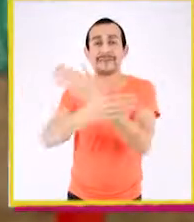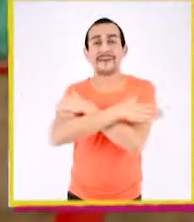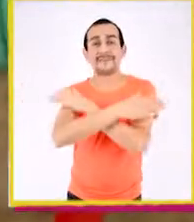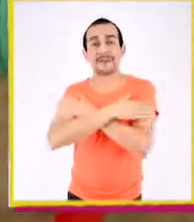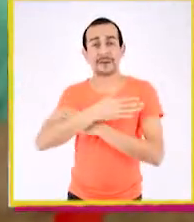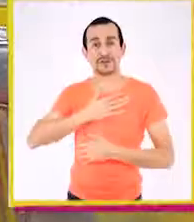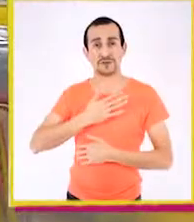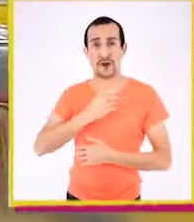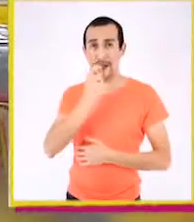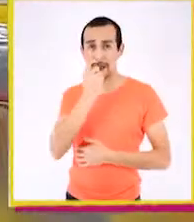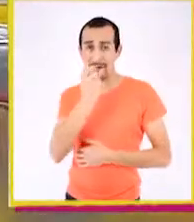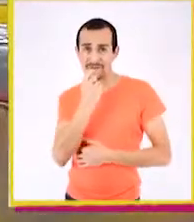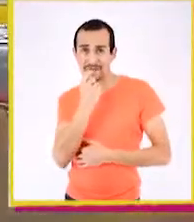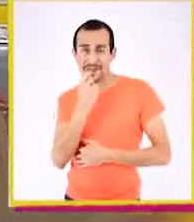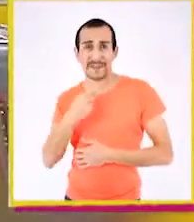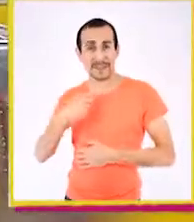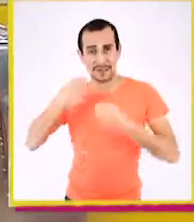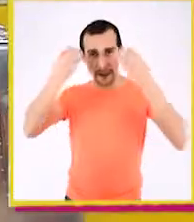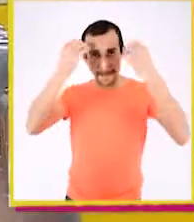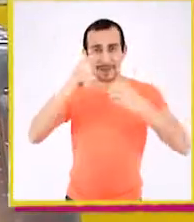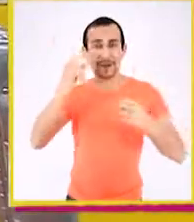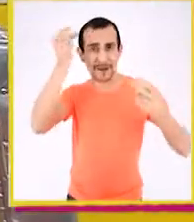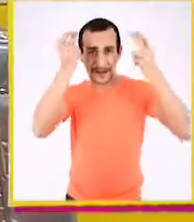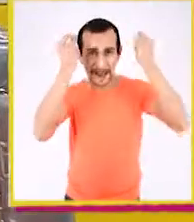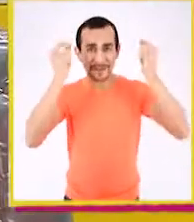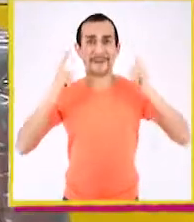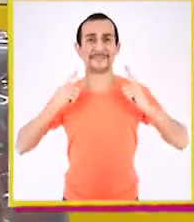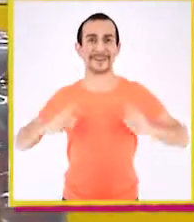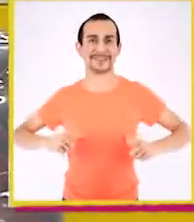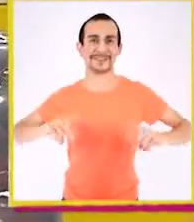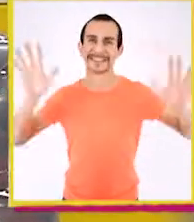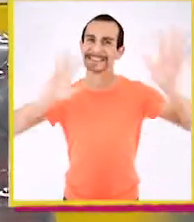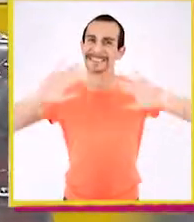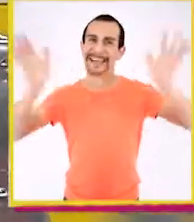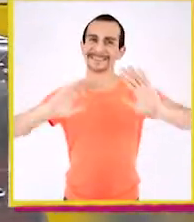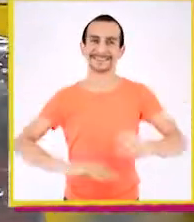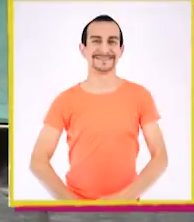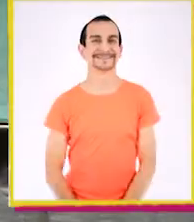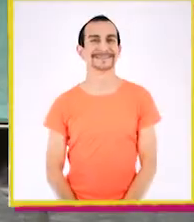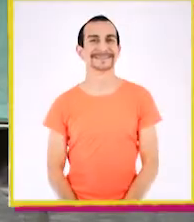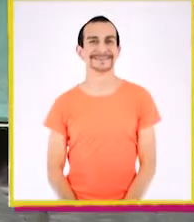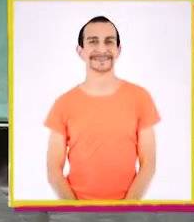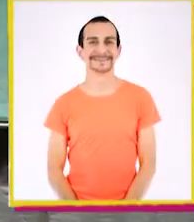Les mando un abrazo. Soy Fernanda y esto es Aprendo Creando en Vacaciones. ¡Chao!